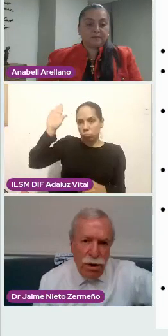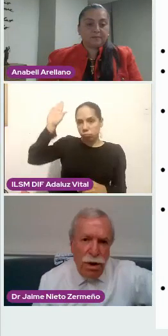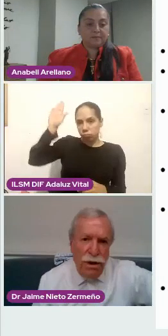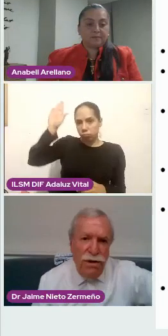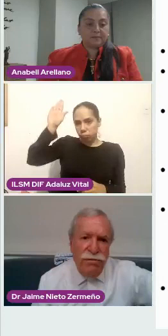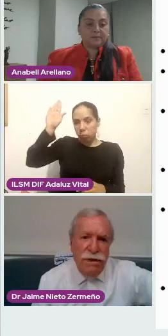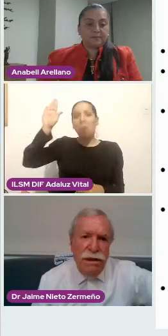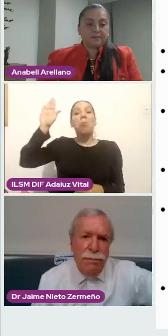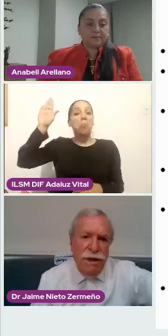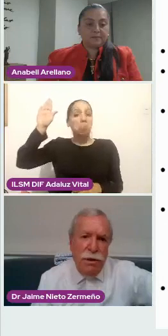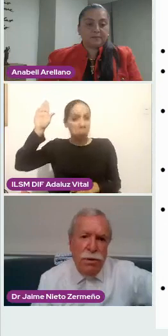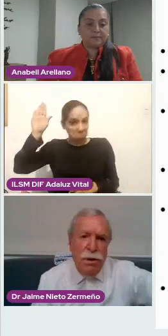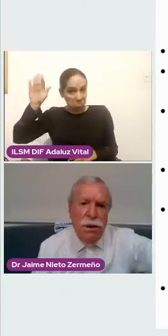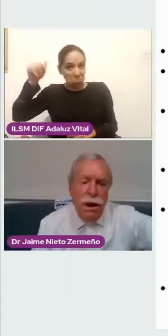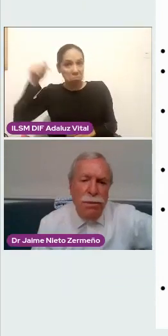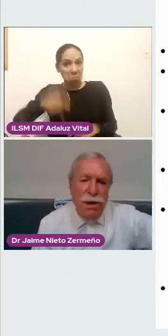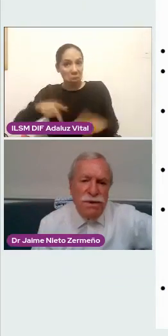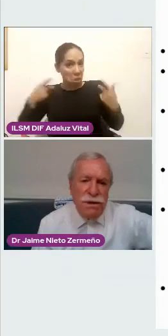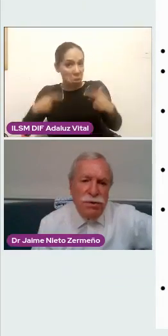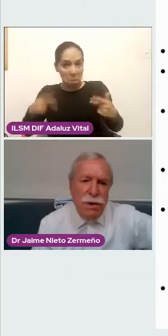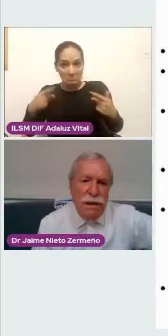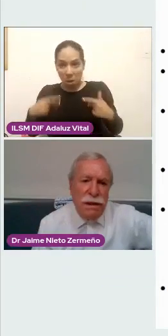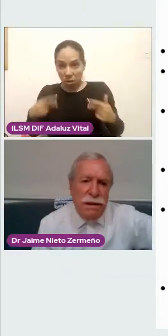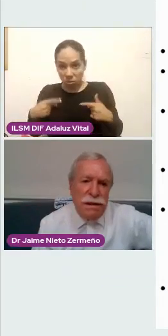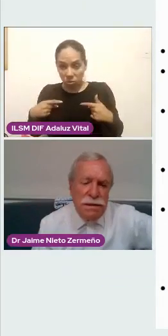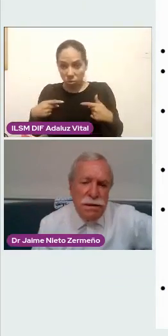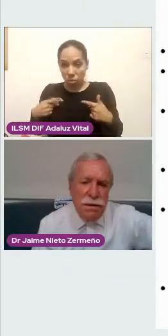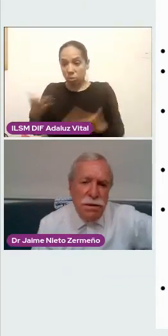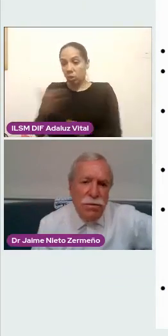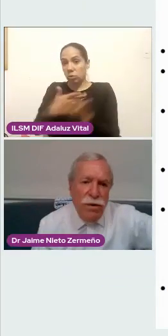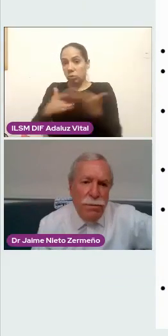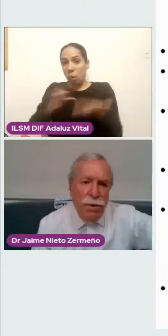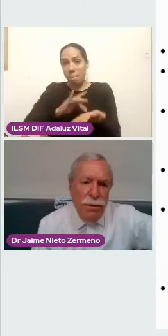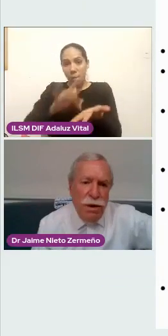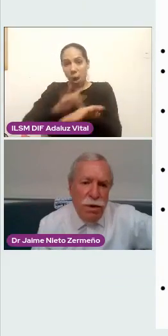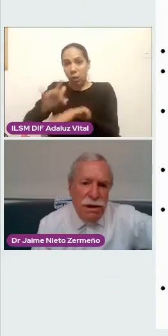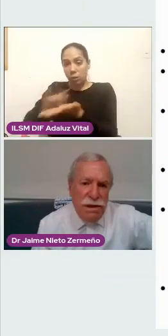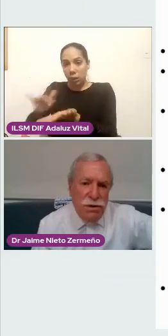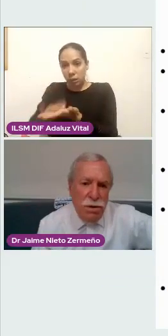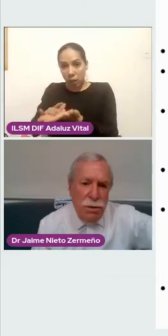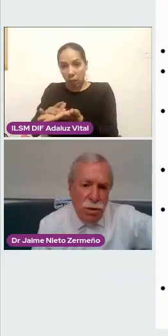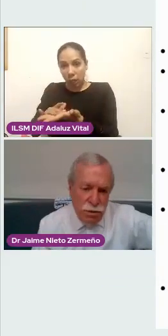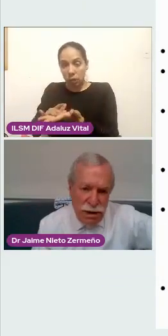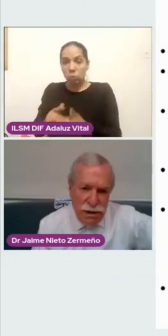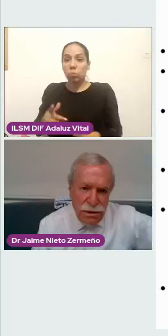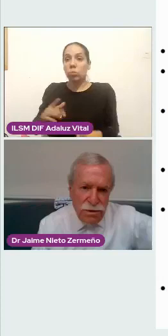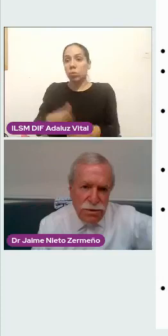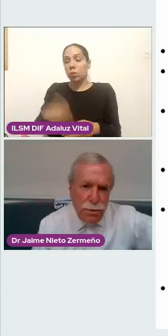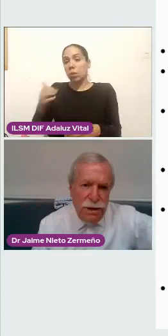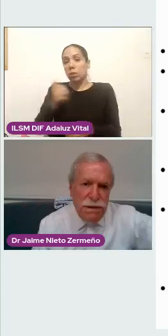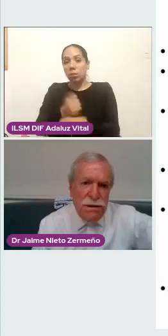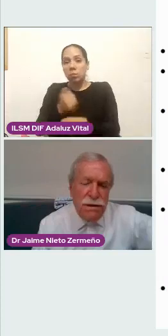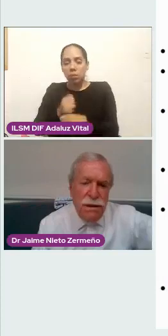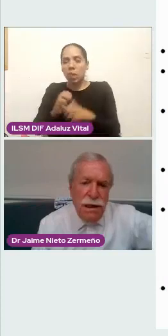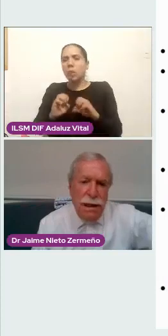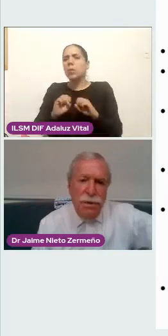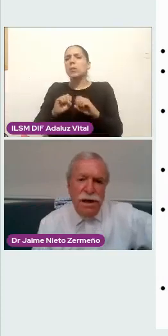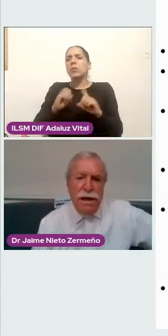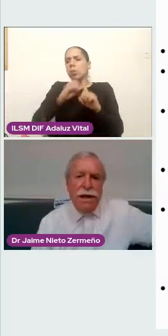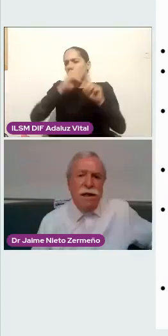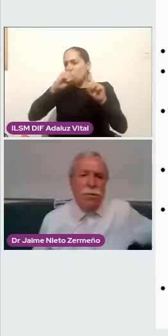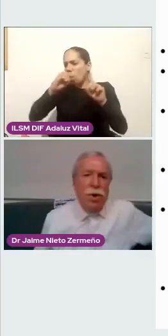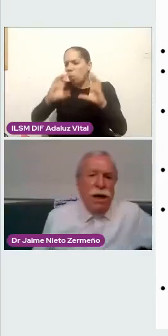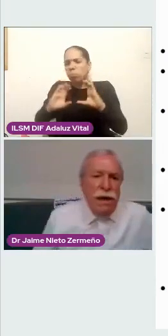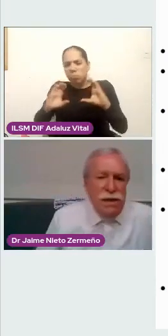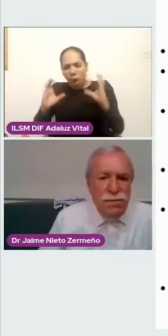generó en el infantil de México. En 1943 fue la primera organización de voluntarias en nuestro país. La